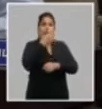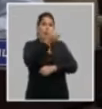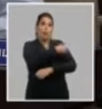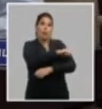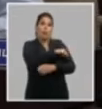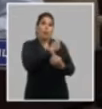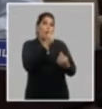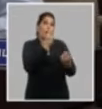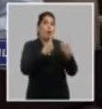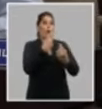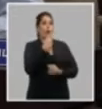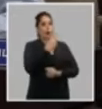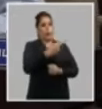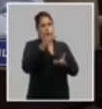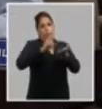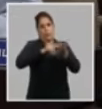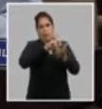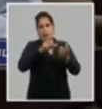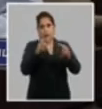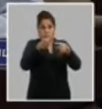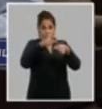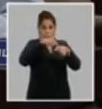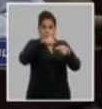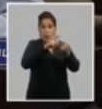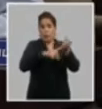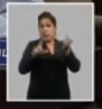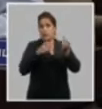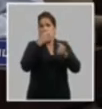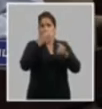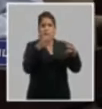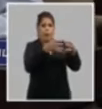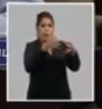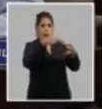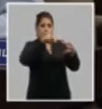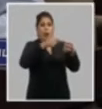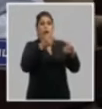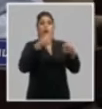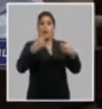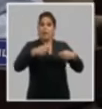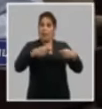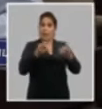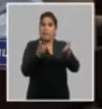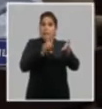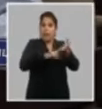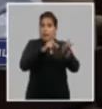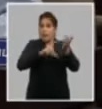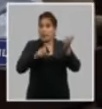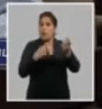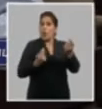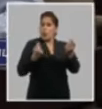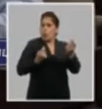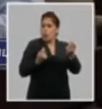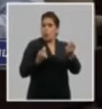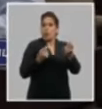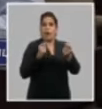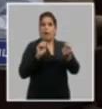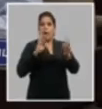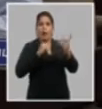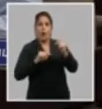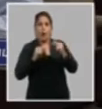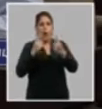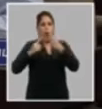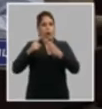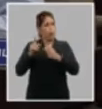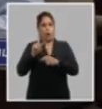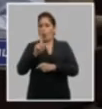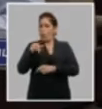se se desenvuelve el núcleo del partido lo decíamos ayer en la comisión tiene que ver como el militante combate lo mal hecho y no lo rechaza